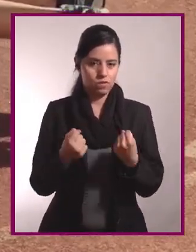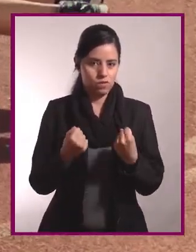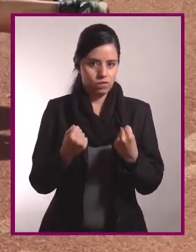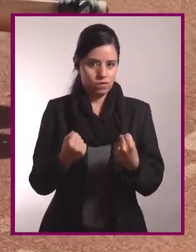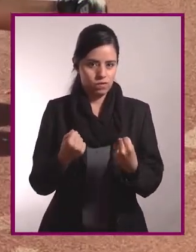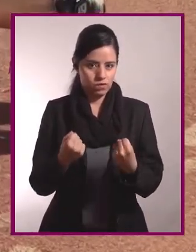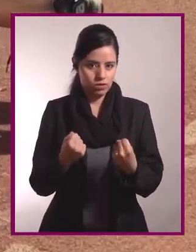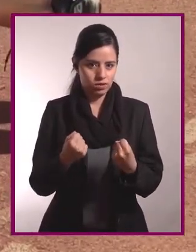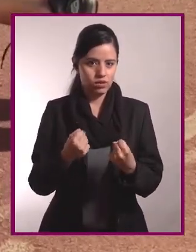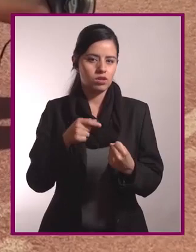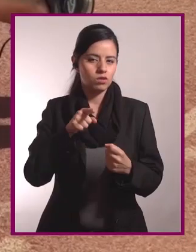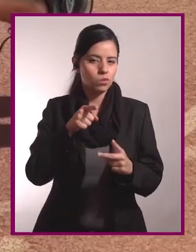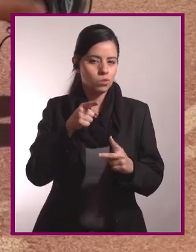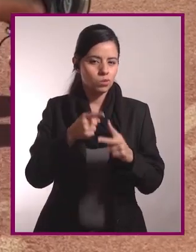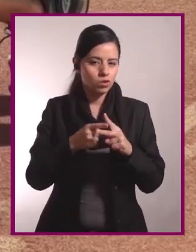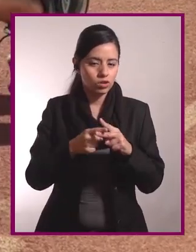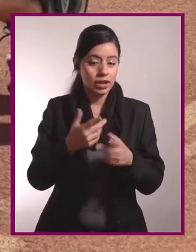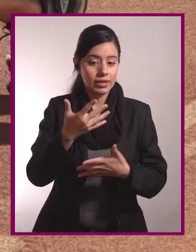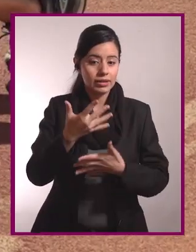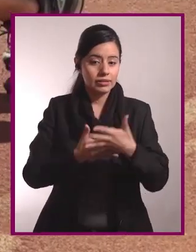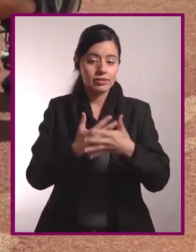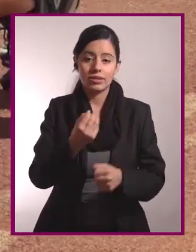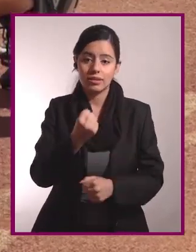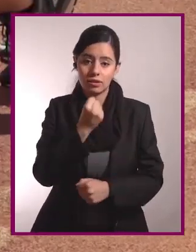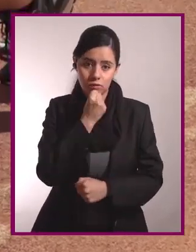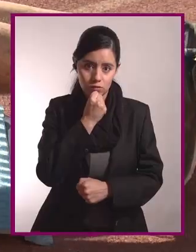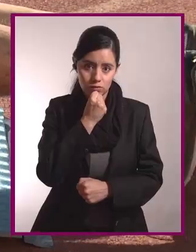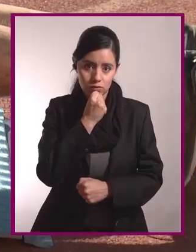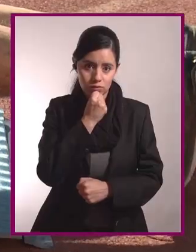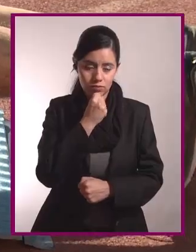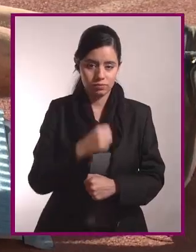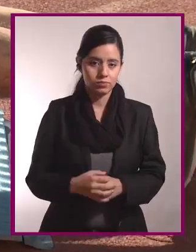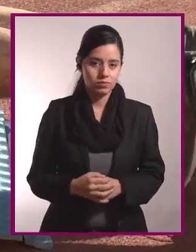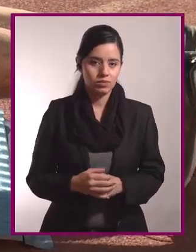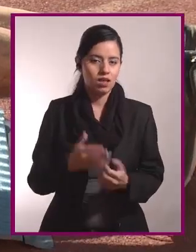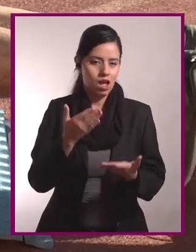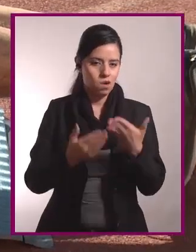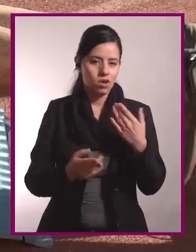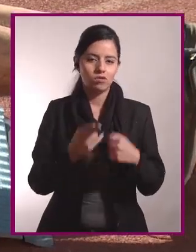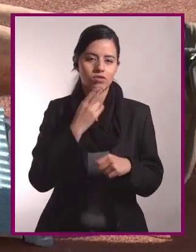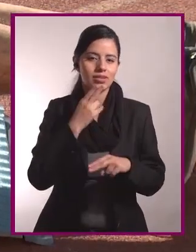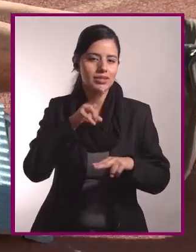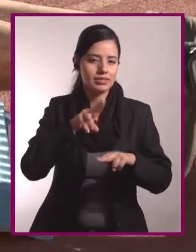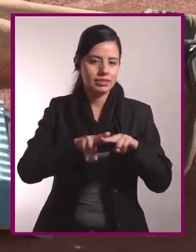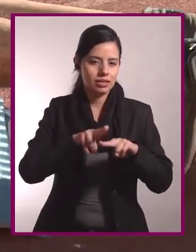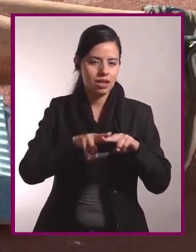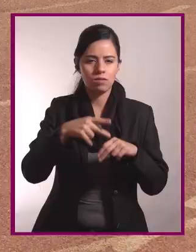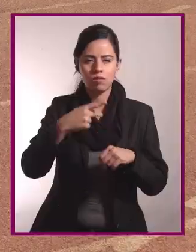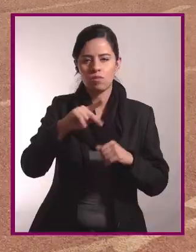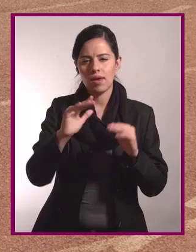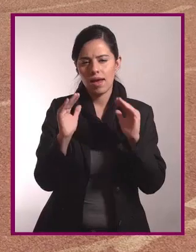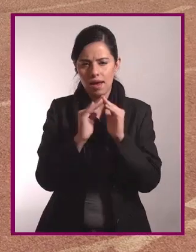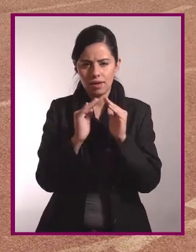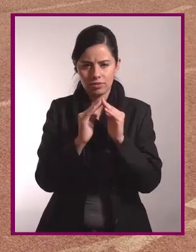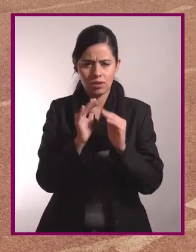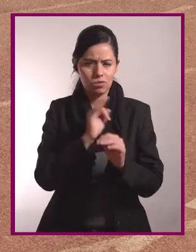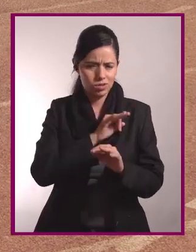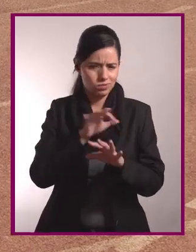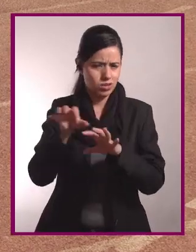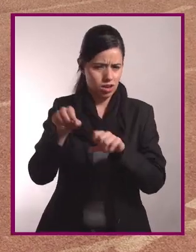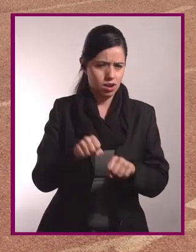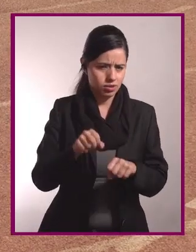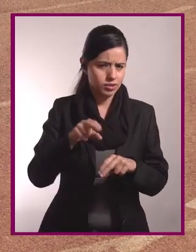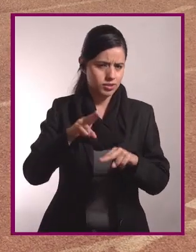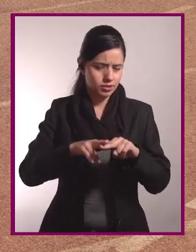mantenemos el cuerpo recto, fuerte, y contamos 15 segundos. Vamos a utilizar una